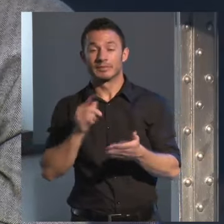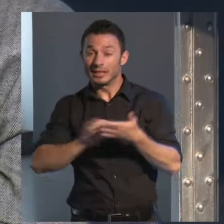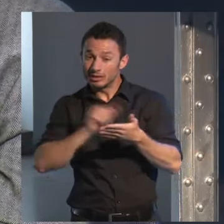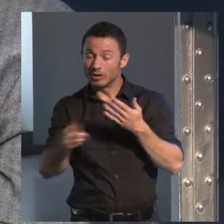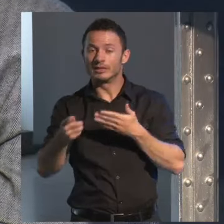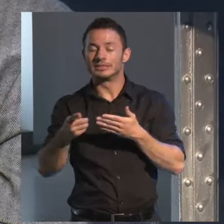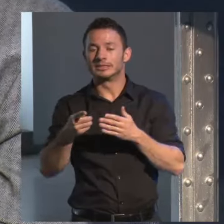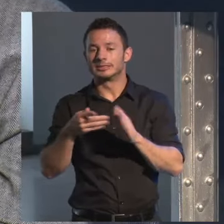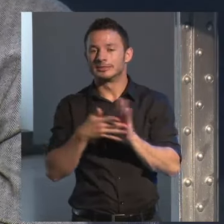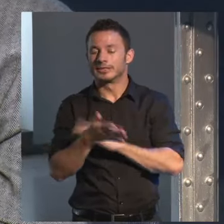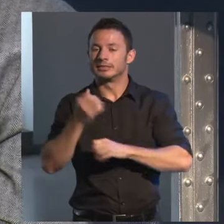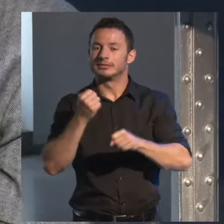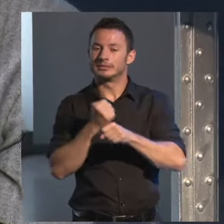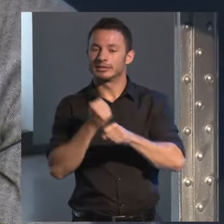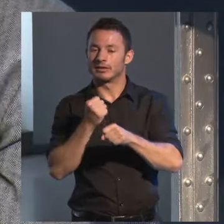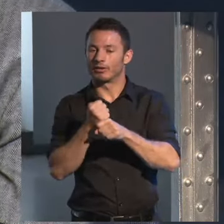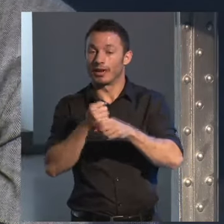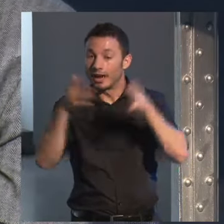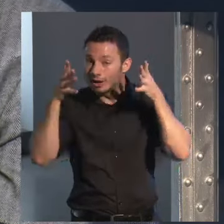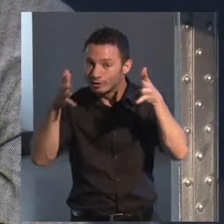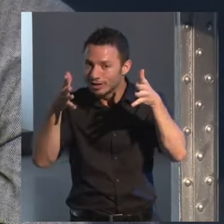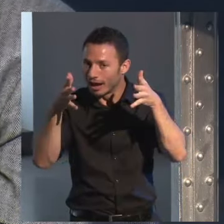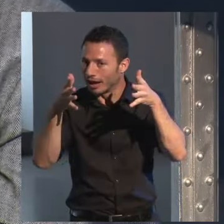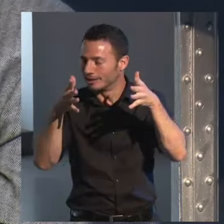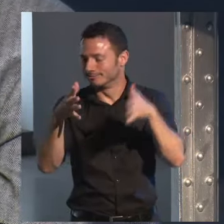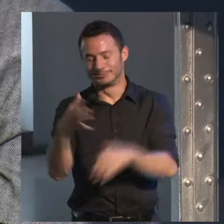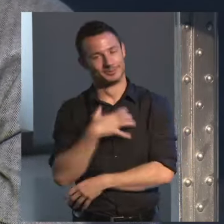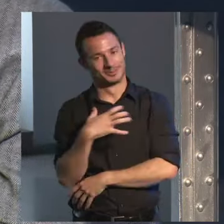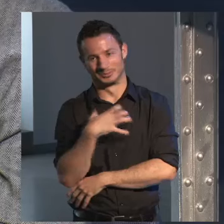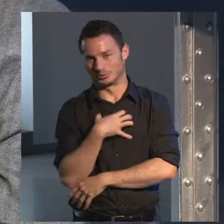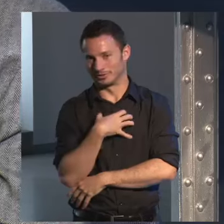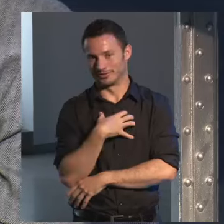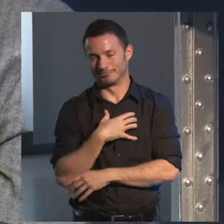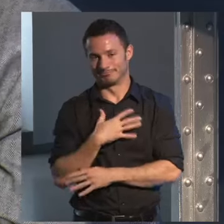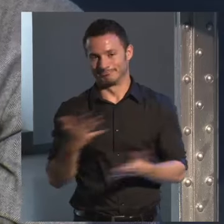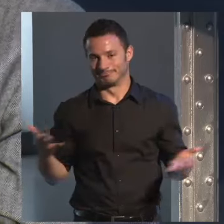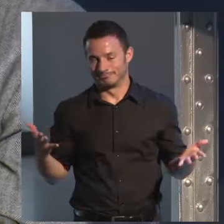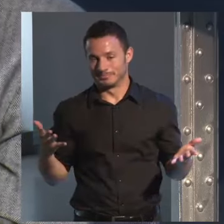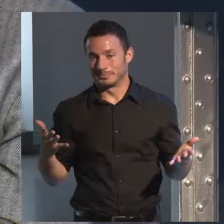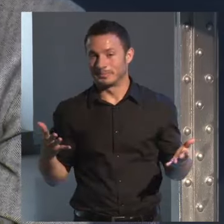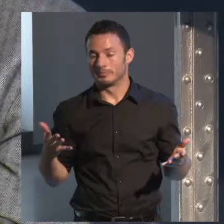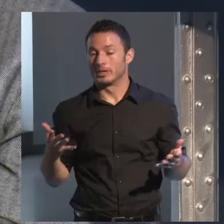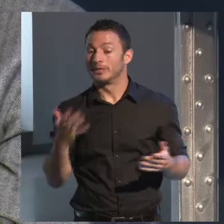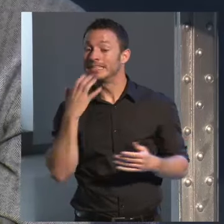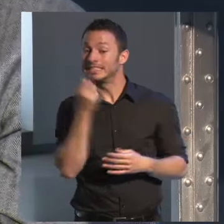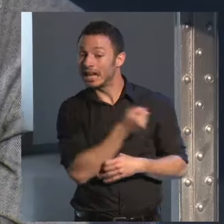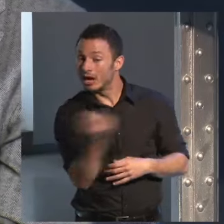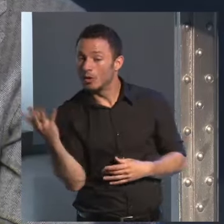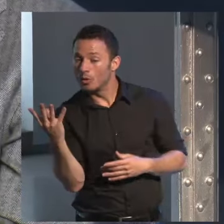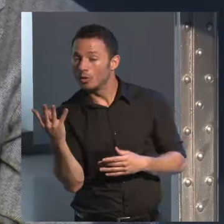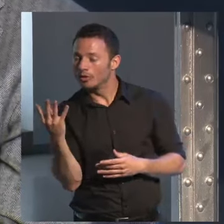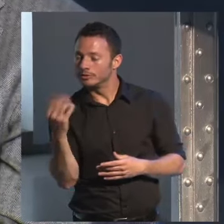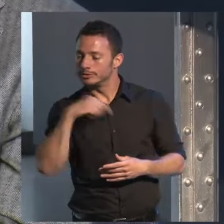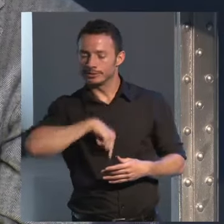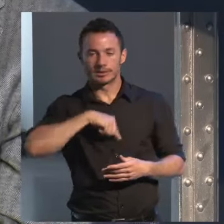que que no se le debe recomendar a nadie pero al que al que sienta la necesidad de escribir que